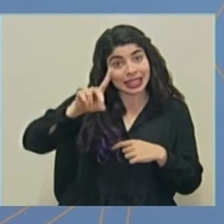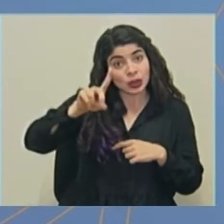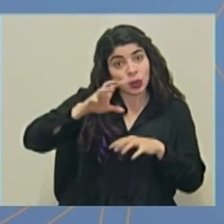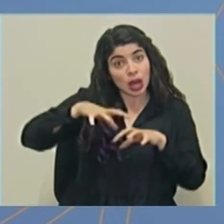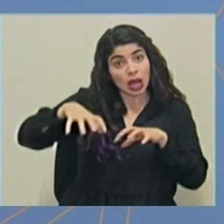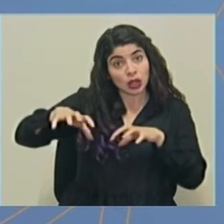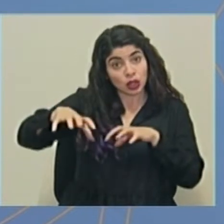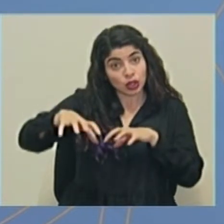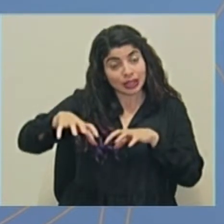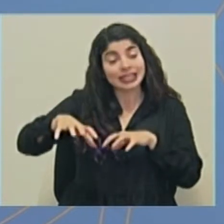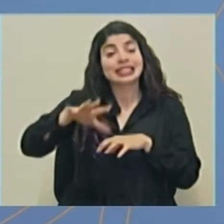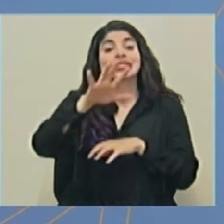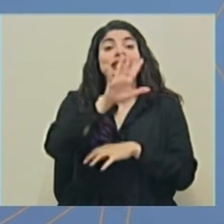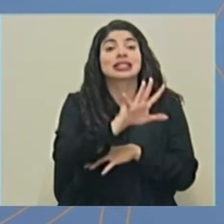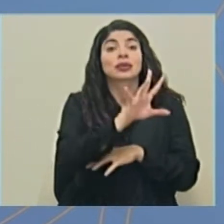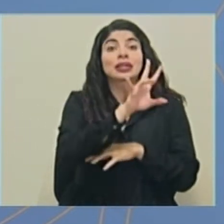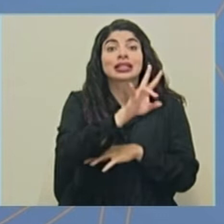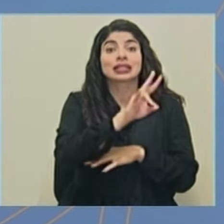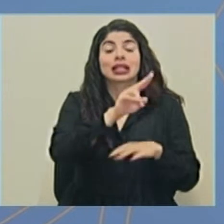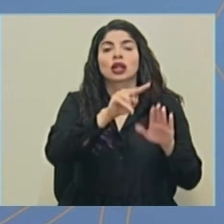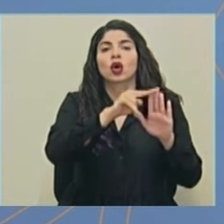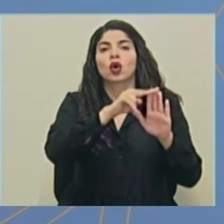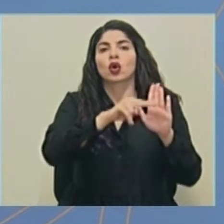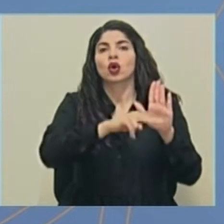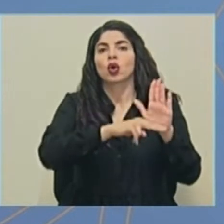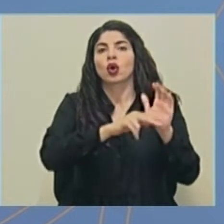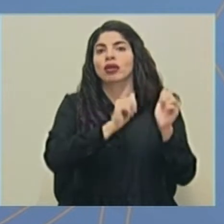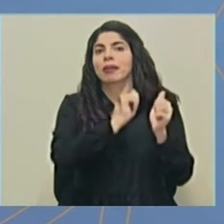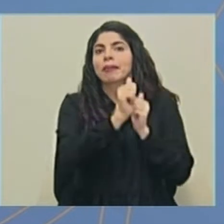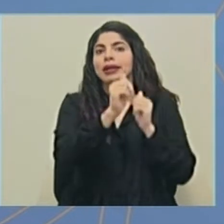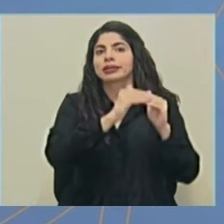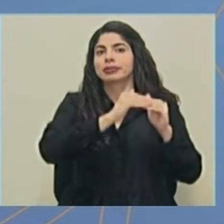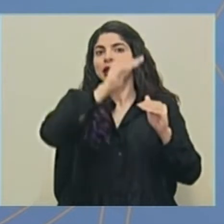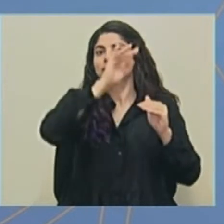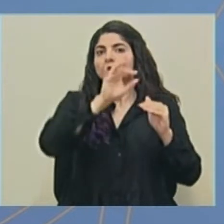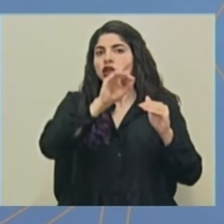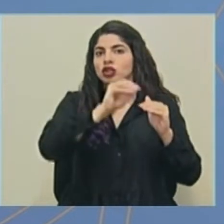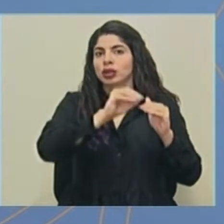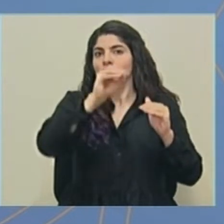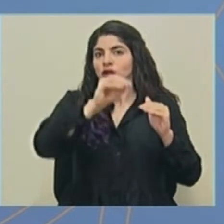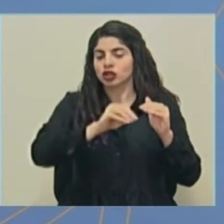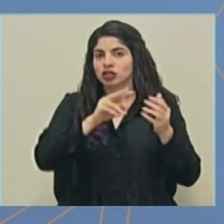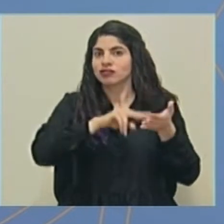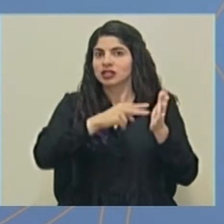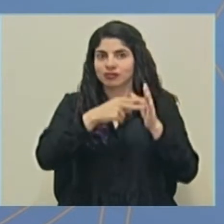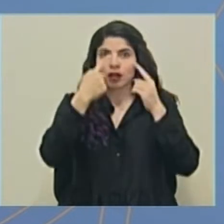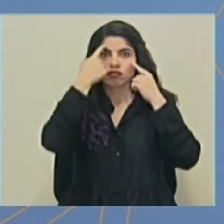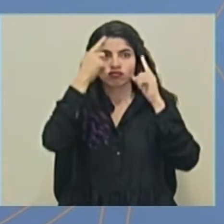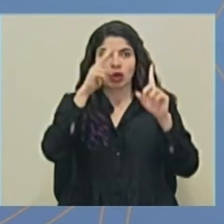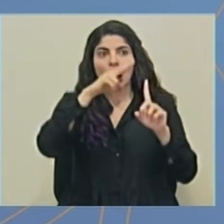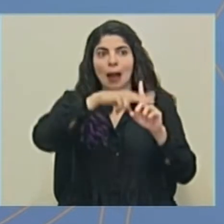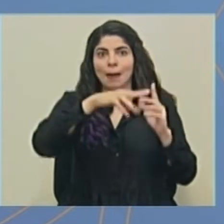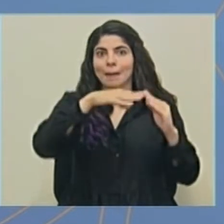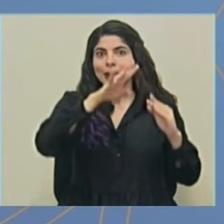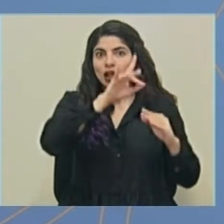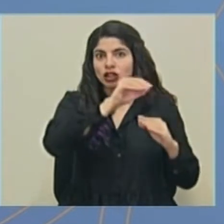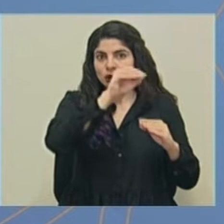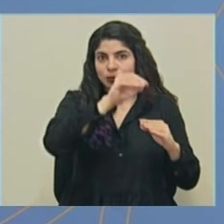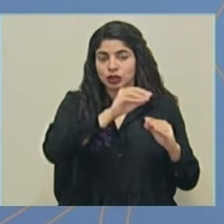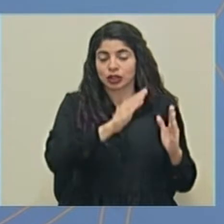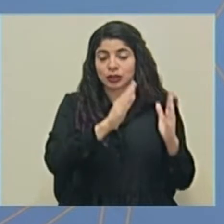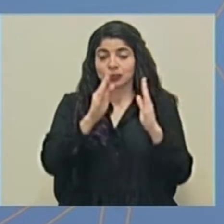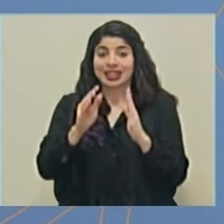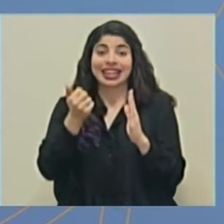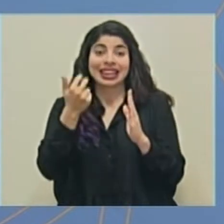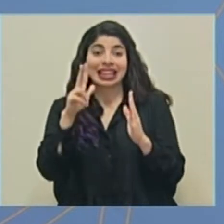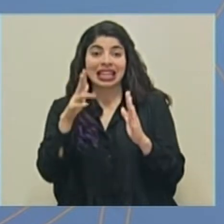57 cantones obtienen nota por encima de 80% de implementación en sus actividades, 13 cantones están